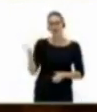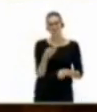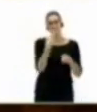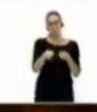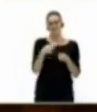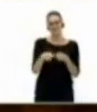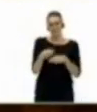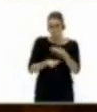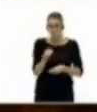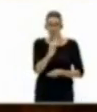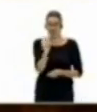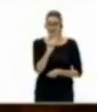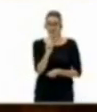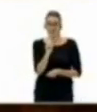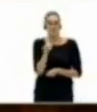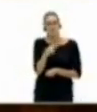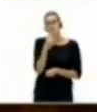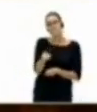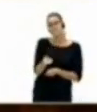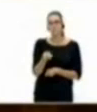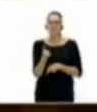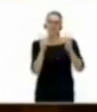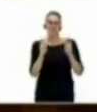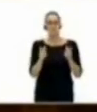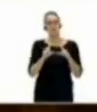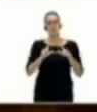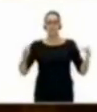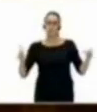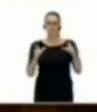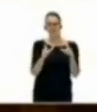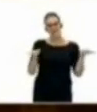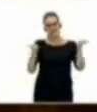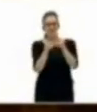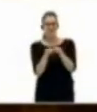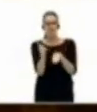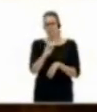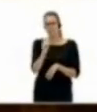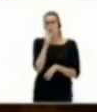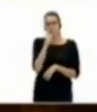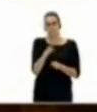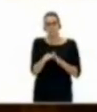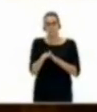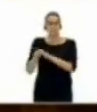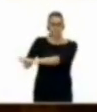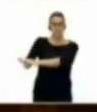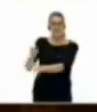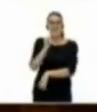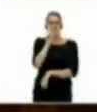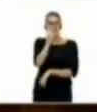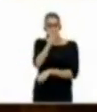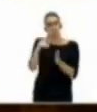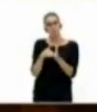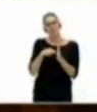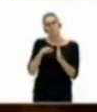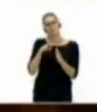pueden decir que esto sea una cuestión de proporcionalidad porque han dejado fuera a un partido que tiene el 14,5% de los votos mientras otro,